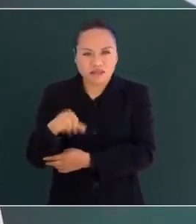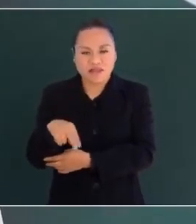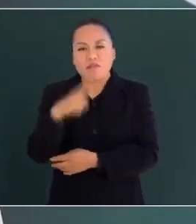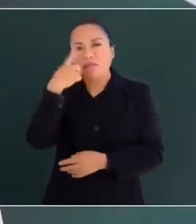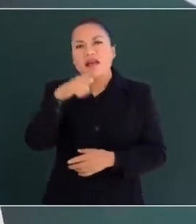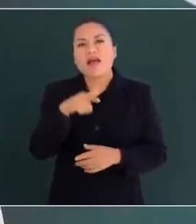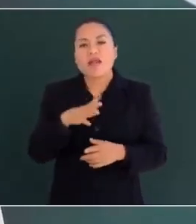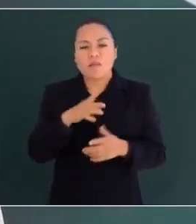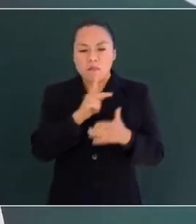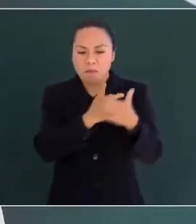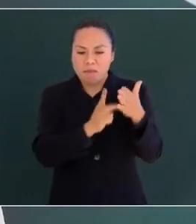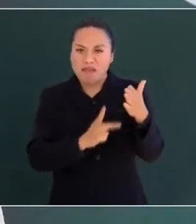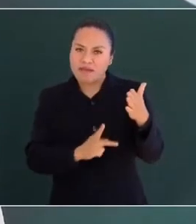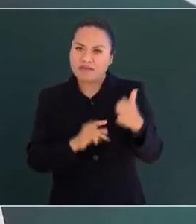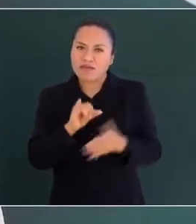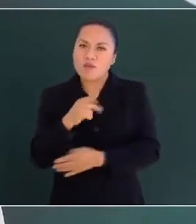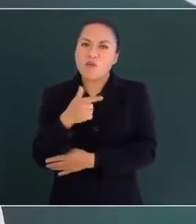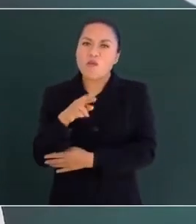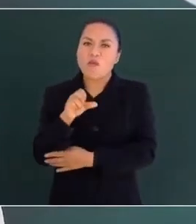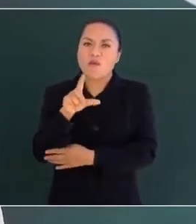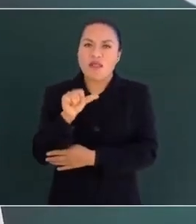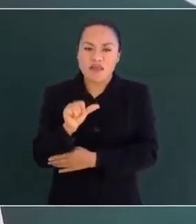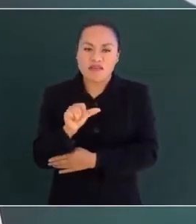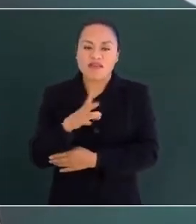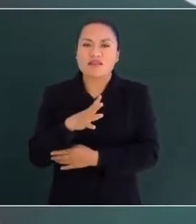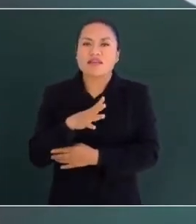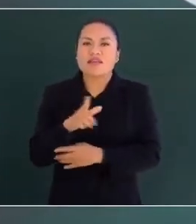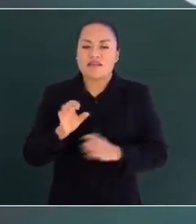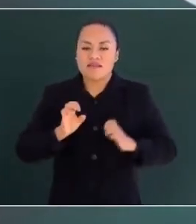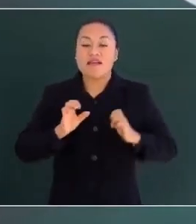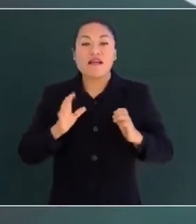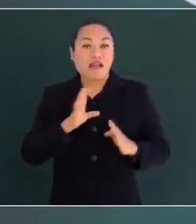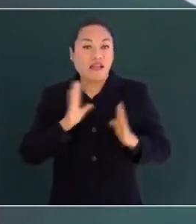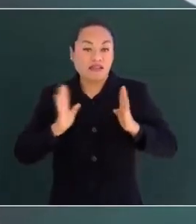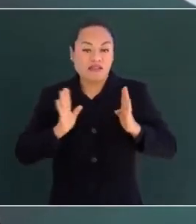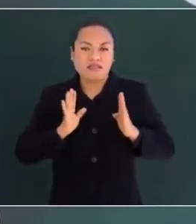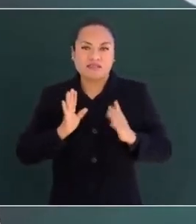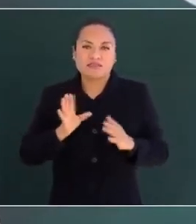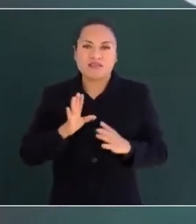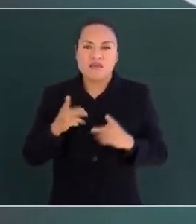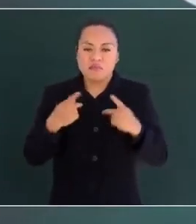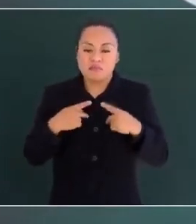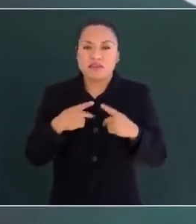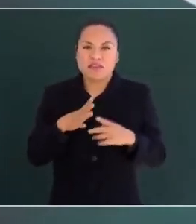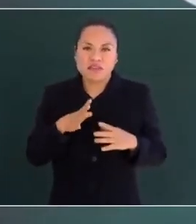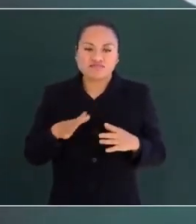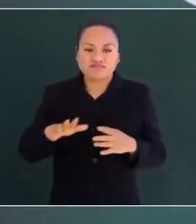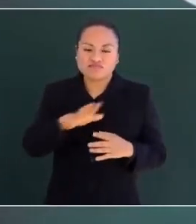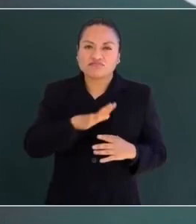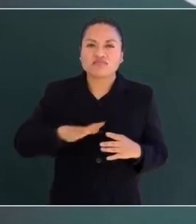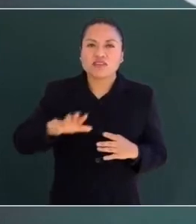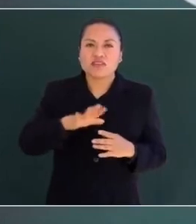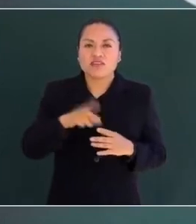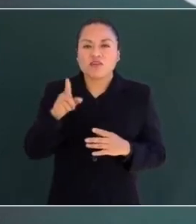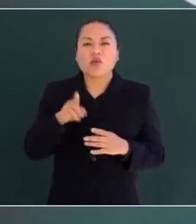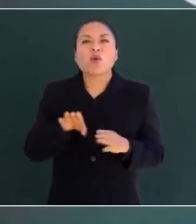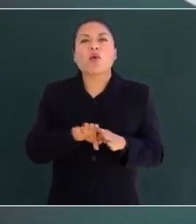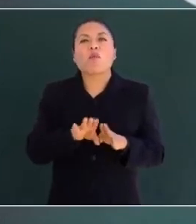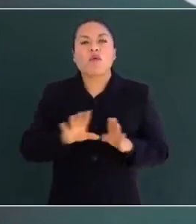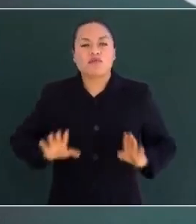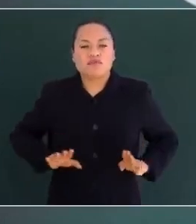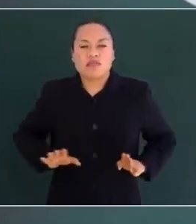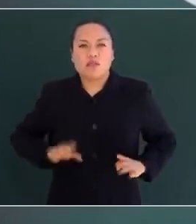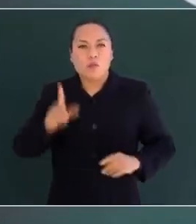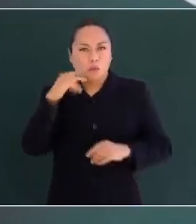de Iguala y el ejército trigarante hubiesen sido inexistentes sin su actitud